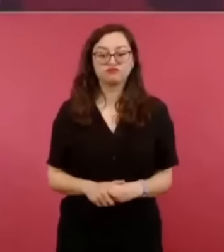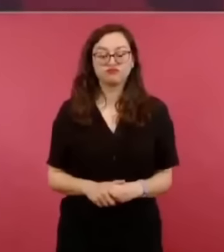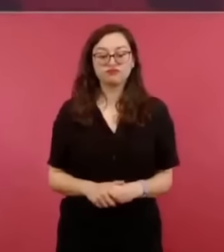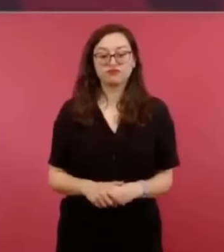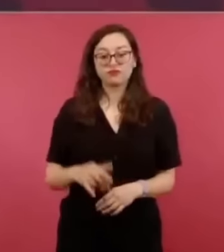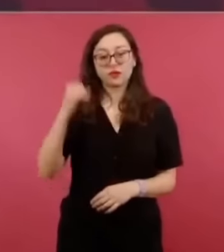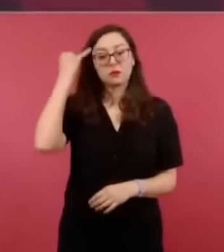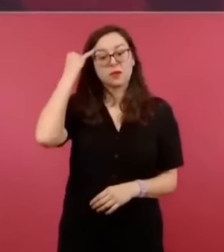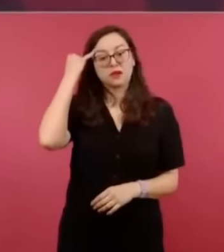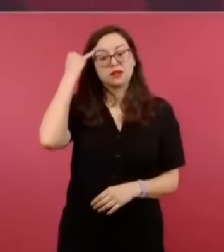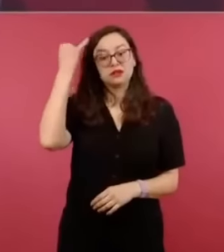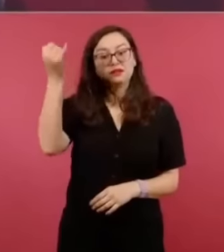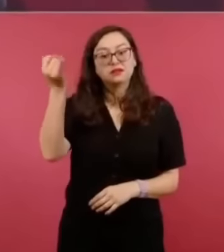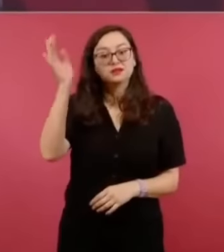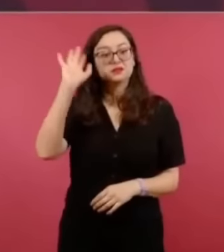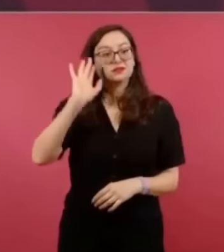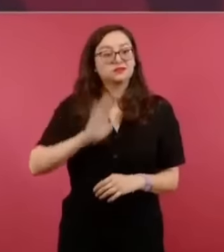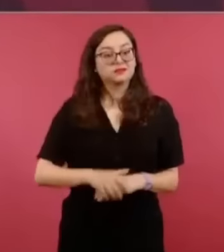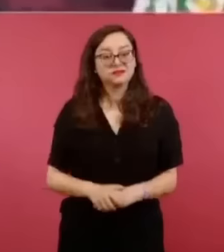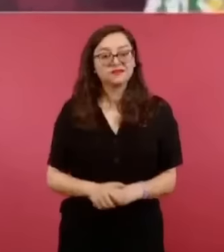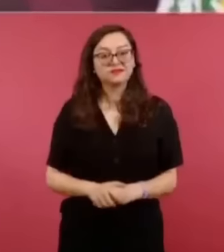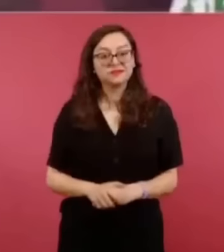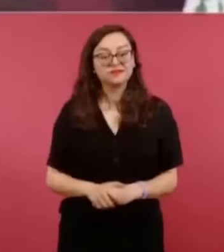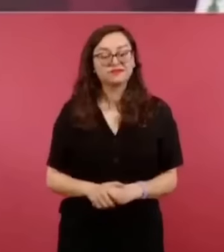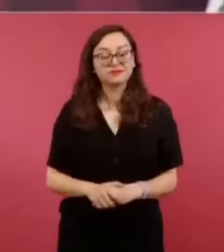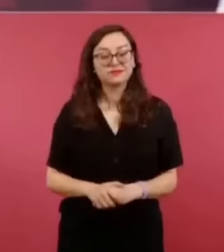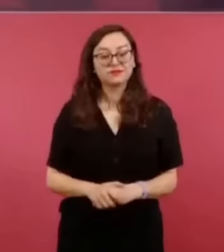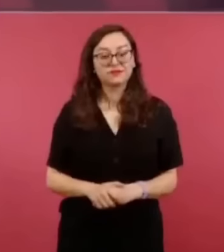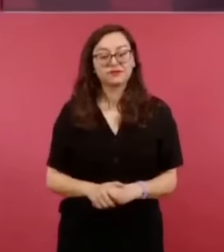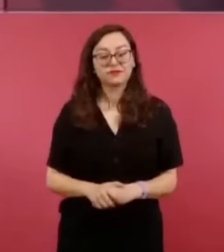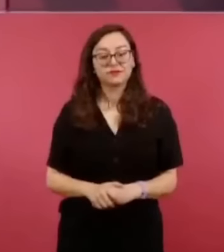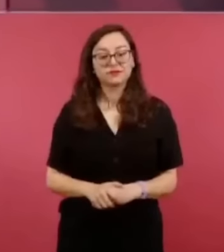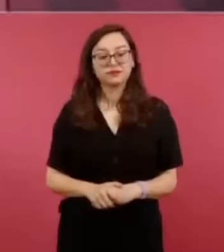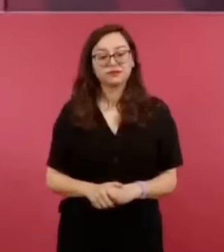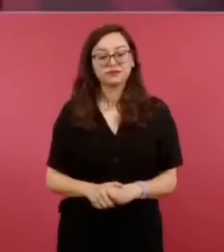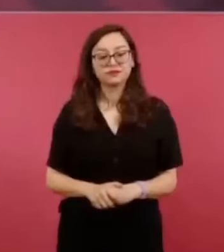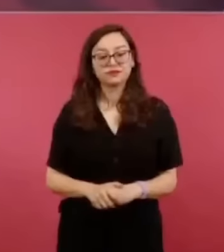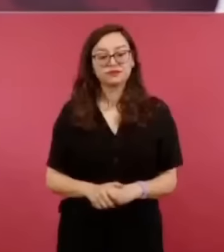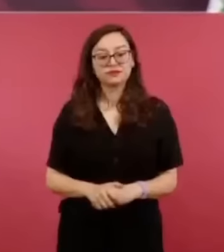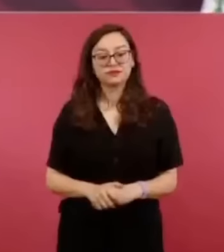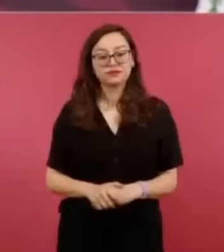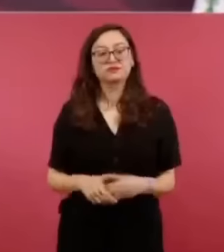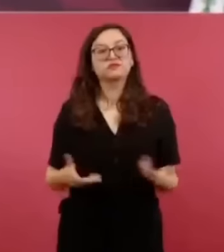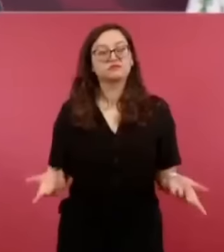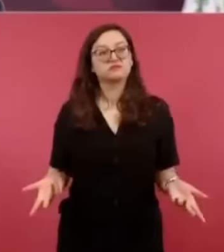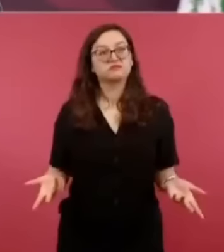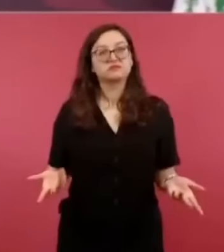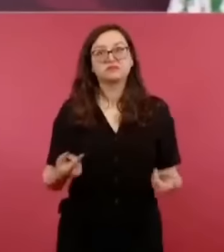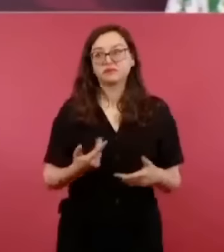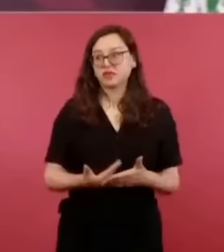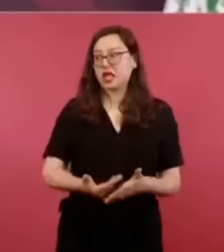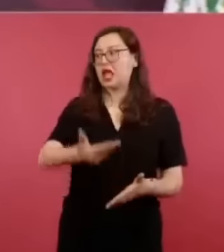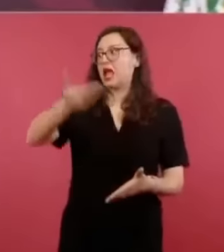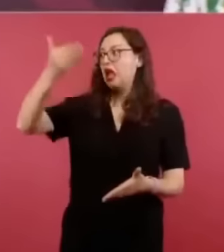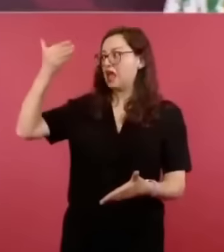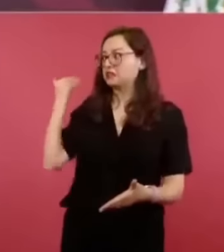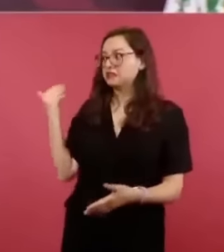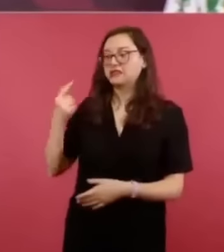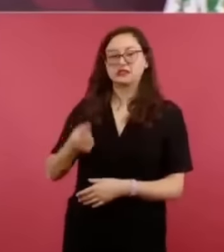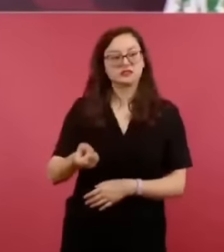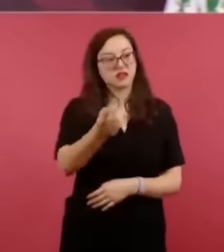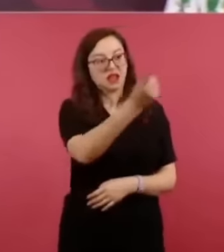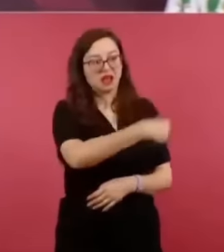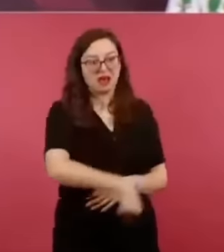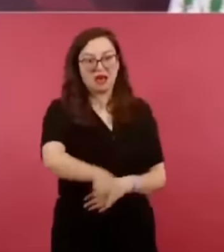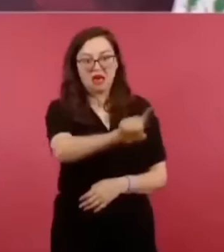por daños causados